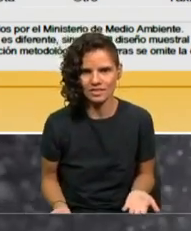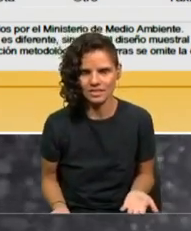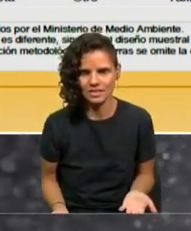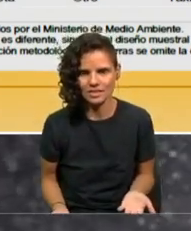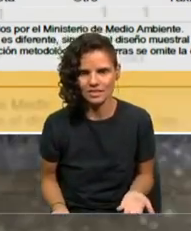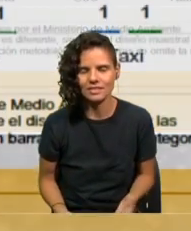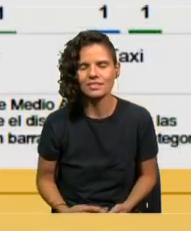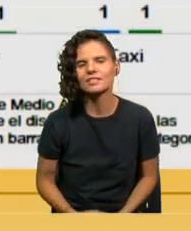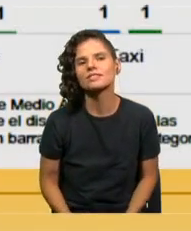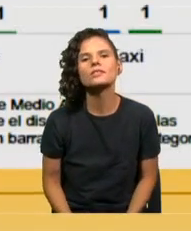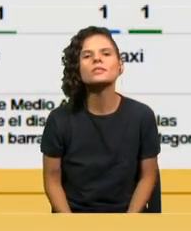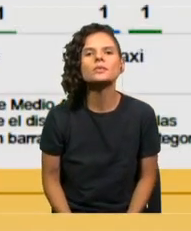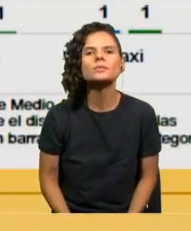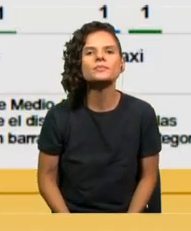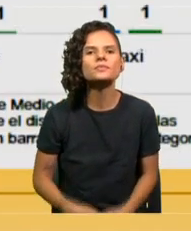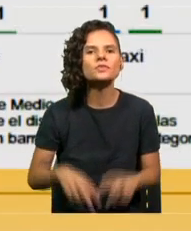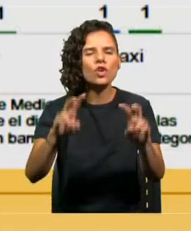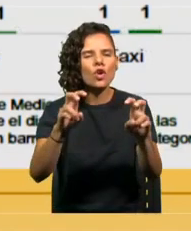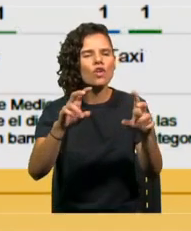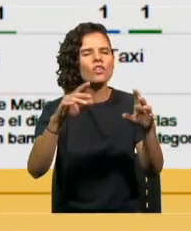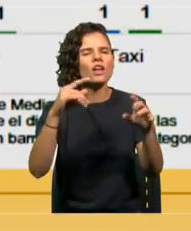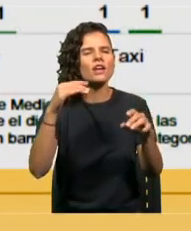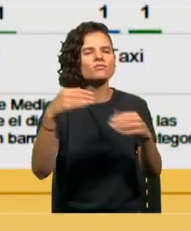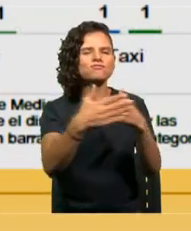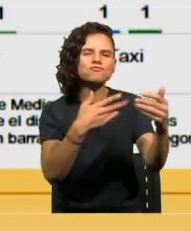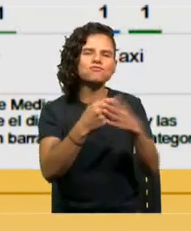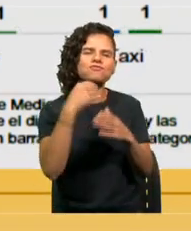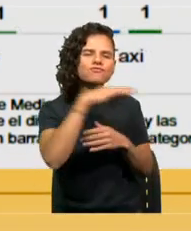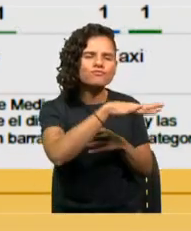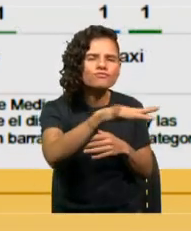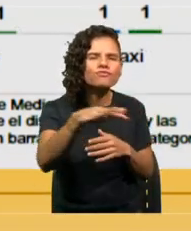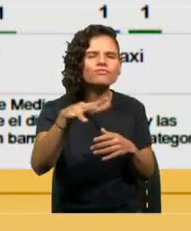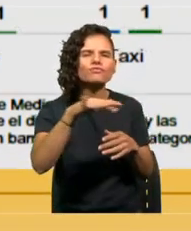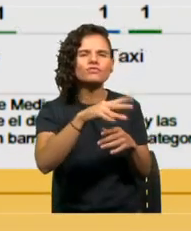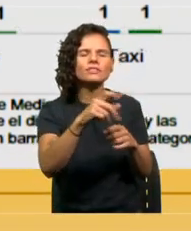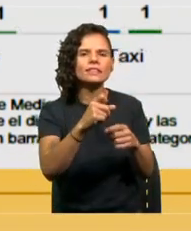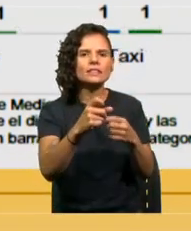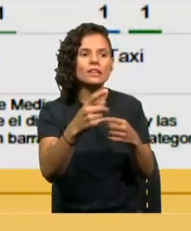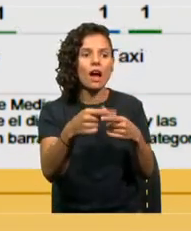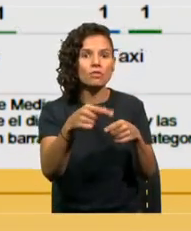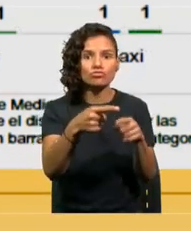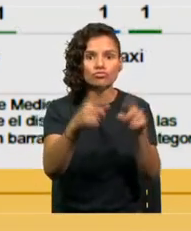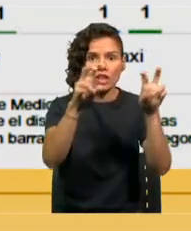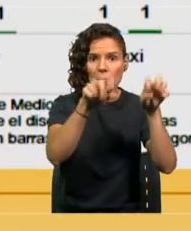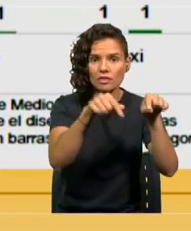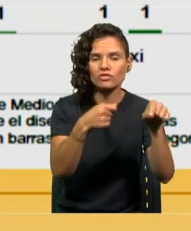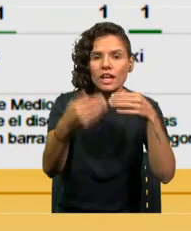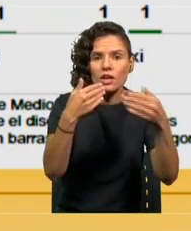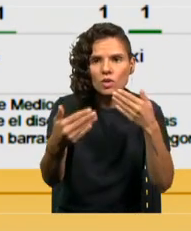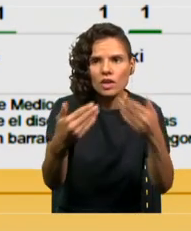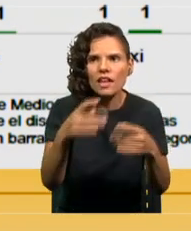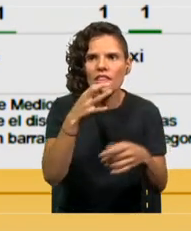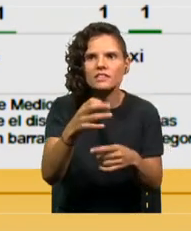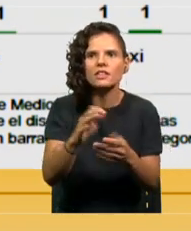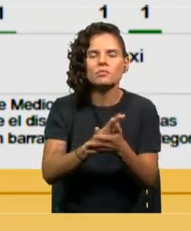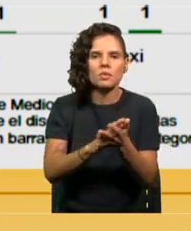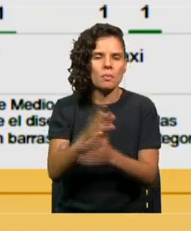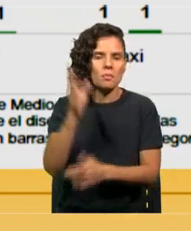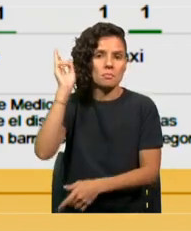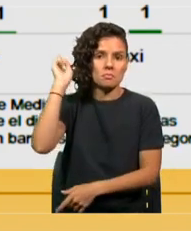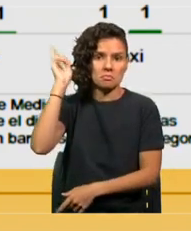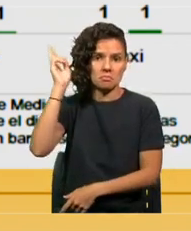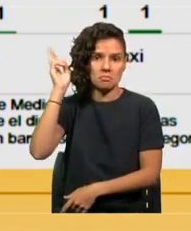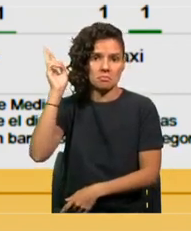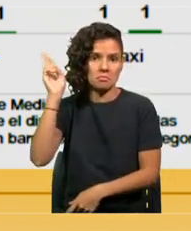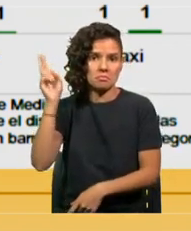medio ambiente nos dice que todavía el transporte que emplean los chilenos en su inmensa